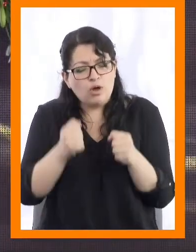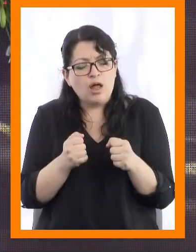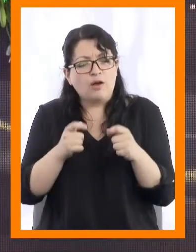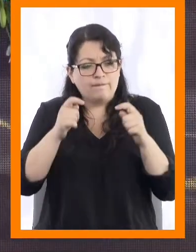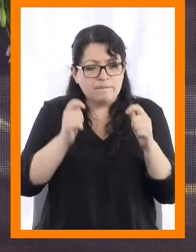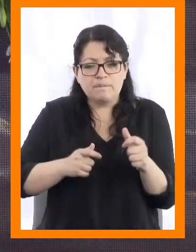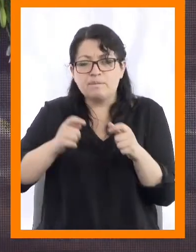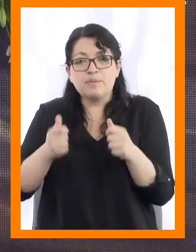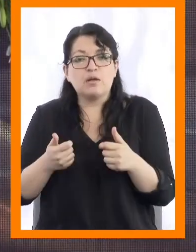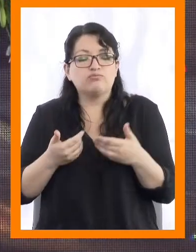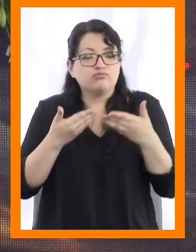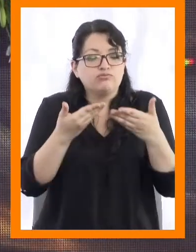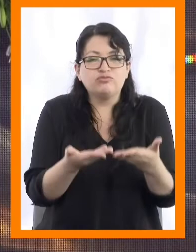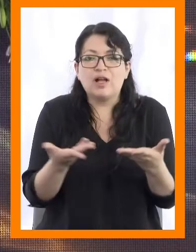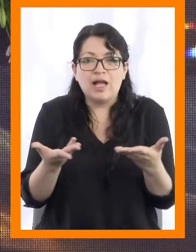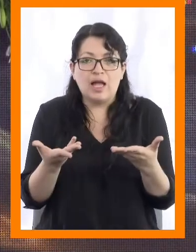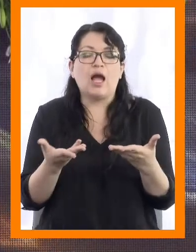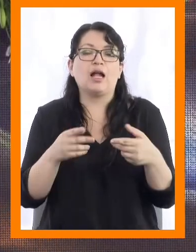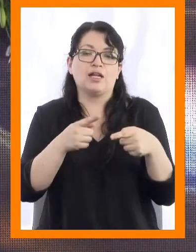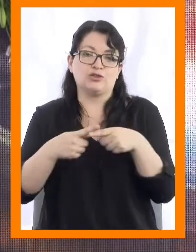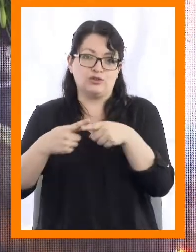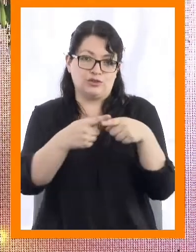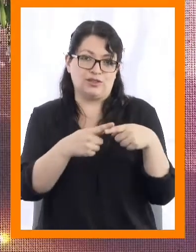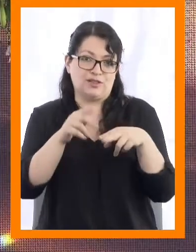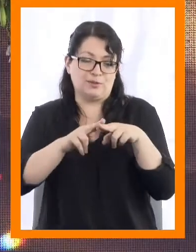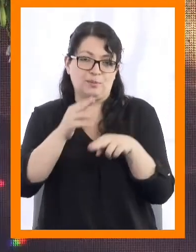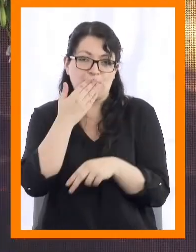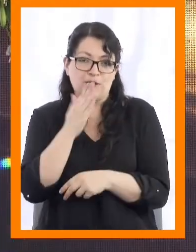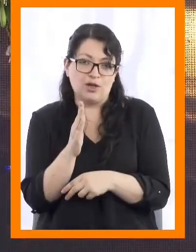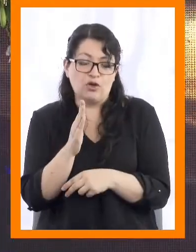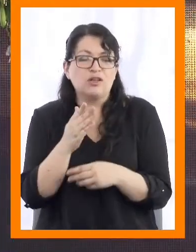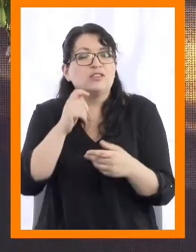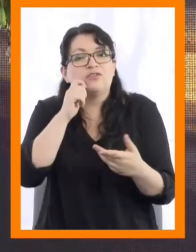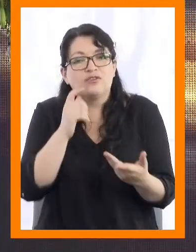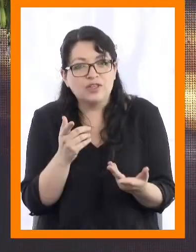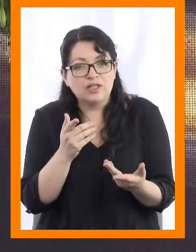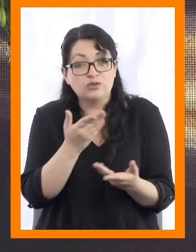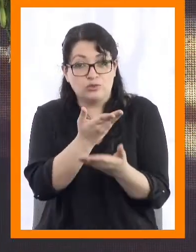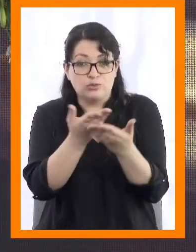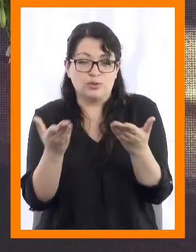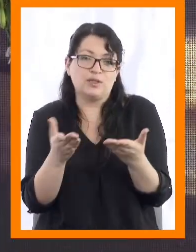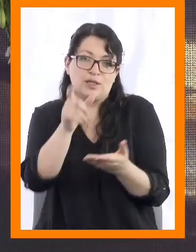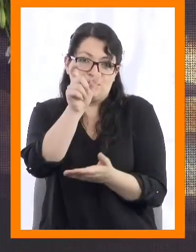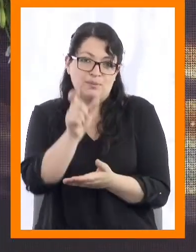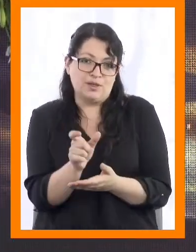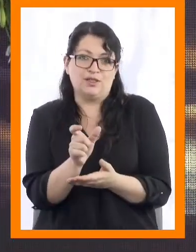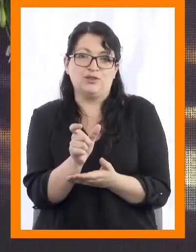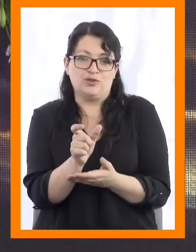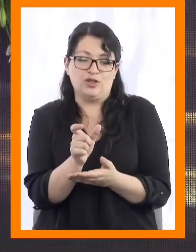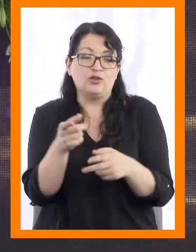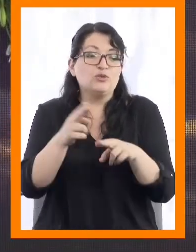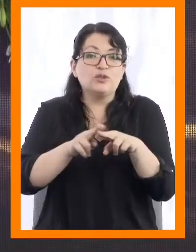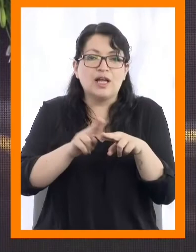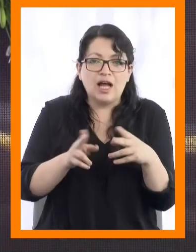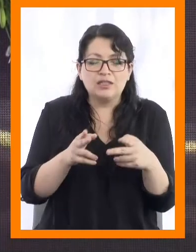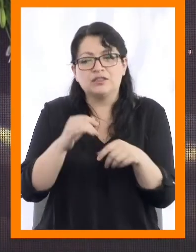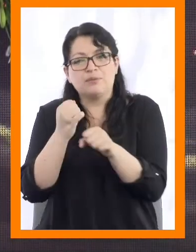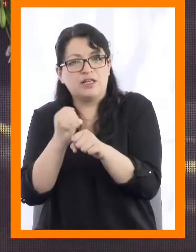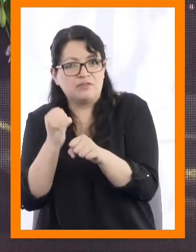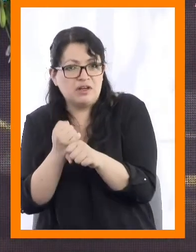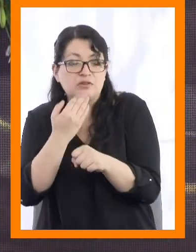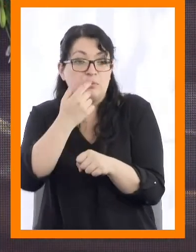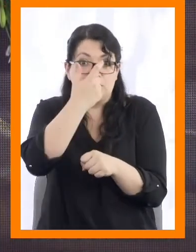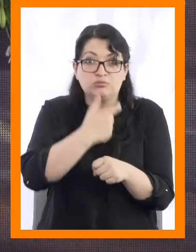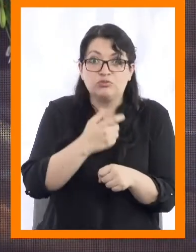talento y capacidad a construir una sociedad mejor. Es decir, que sean personas que en su conducta, tanto laboral como